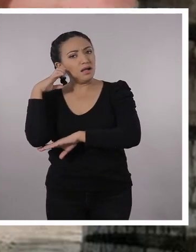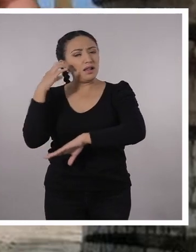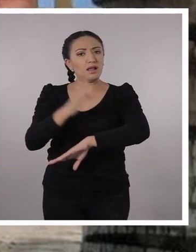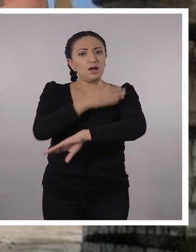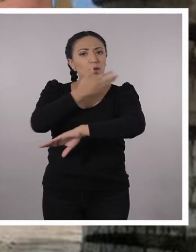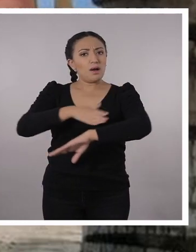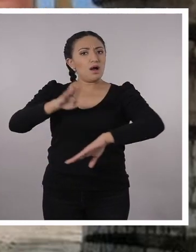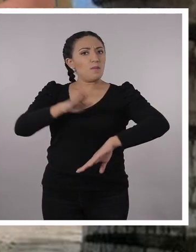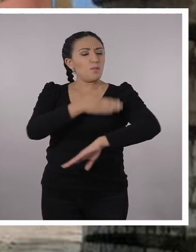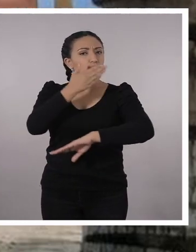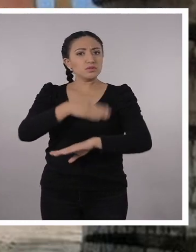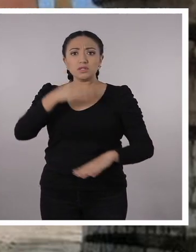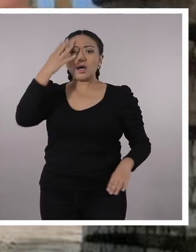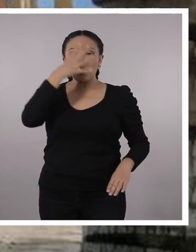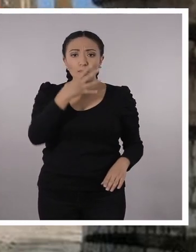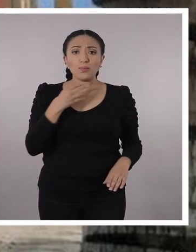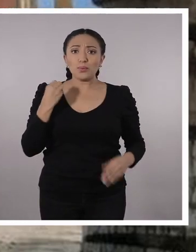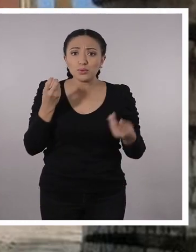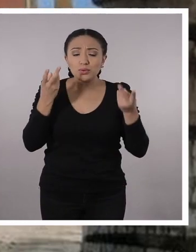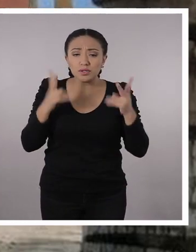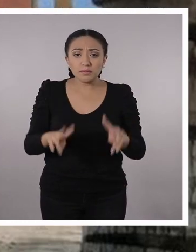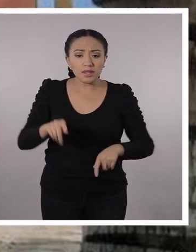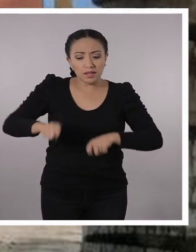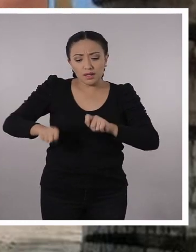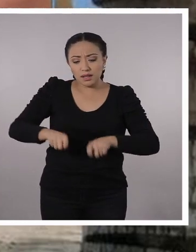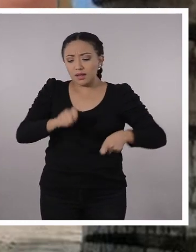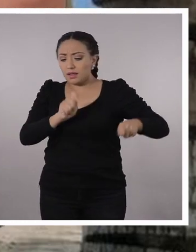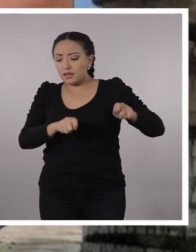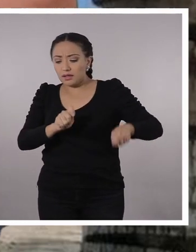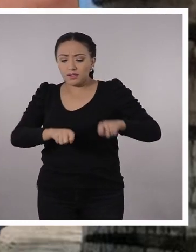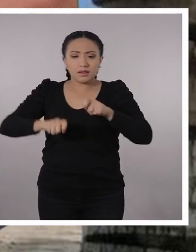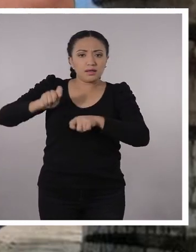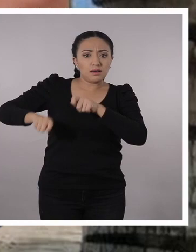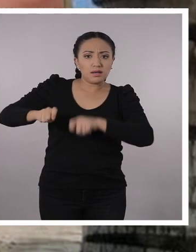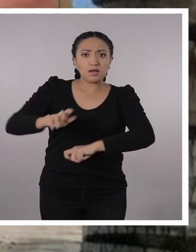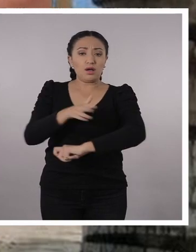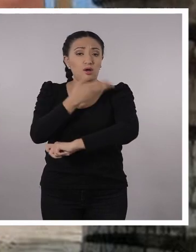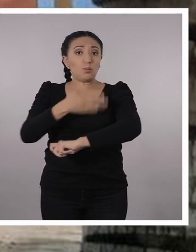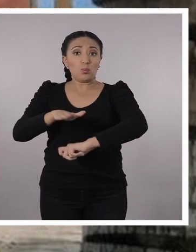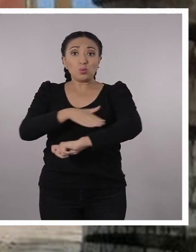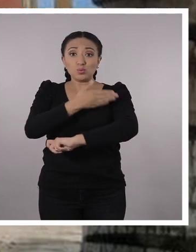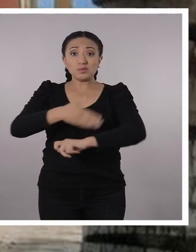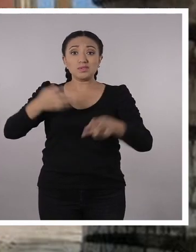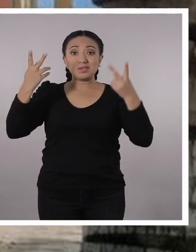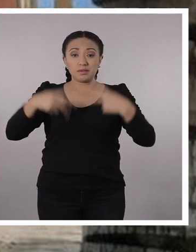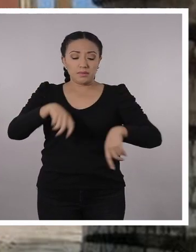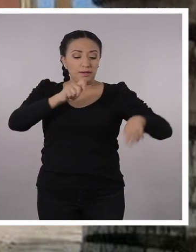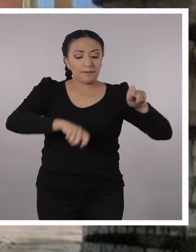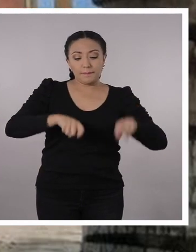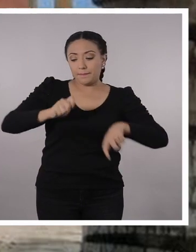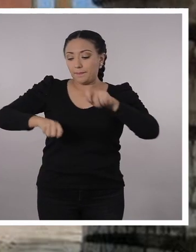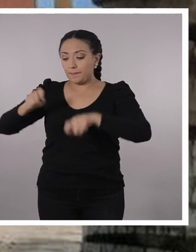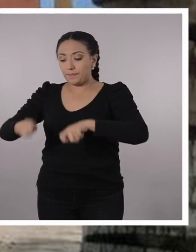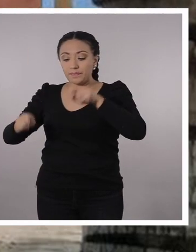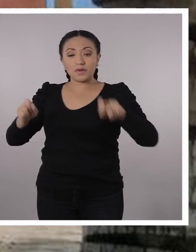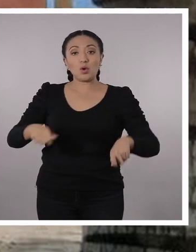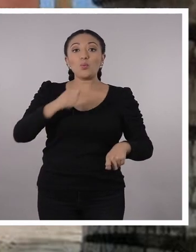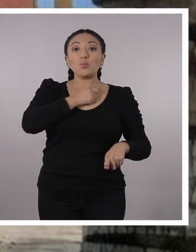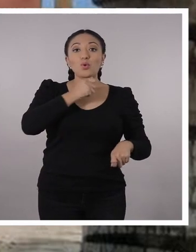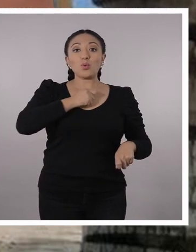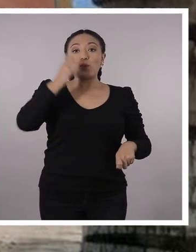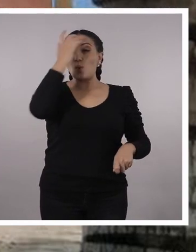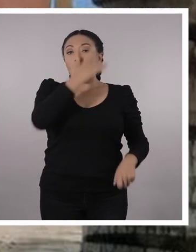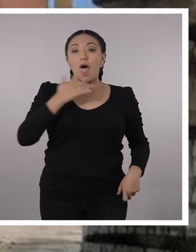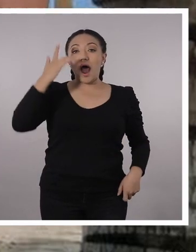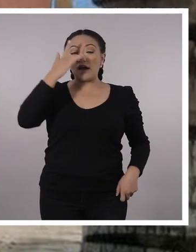ritmos muy bonitos y muy alegres. Pues yo creo que es otro ritmo con ascendencia africana. Exacto, es un ritmo donde